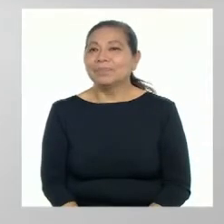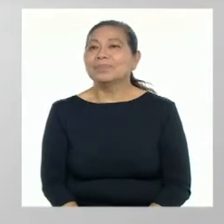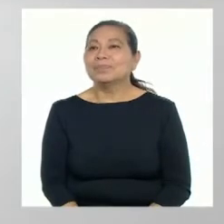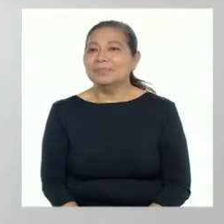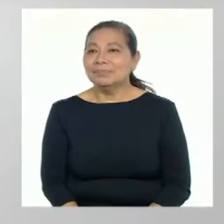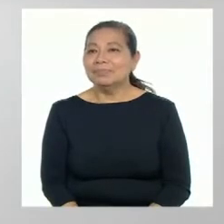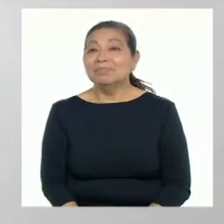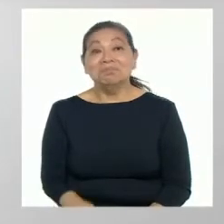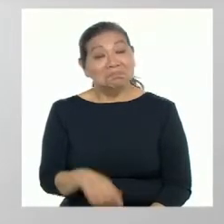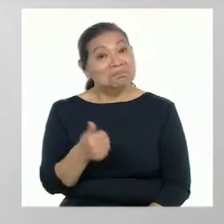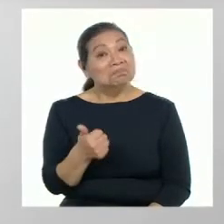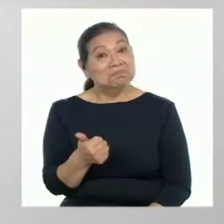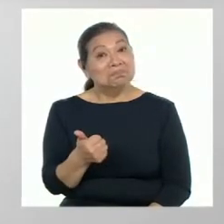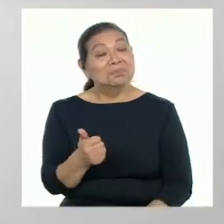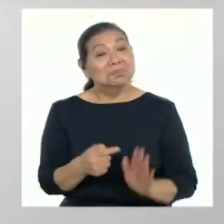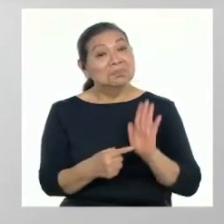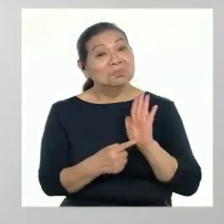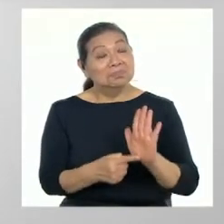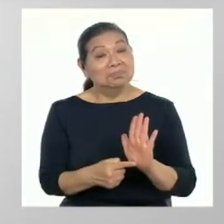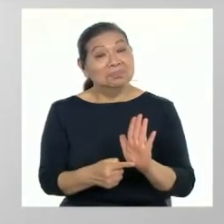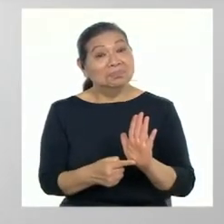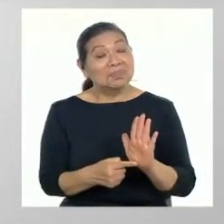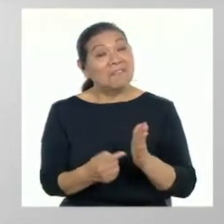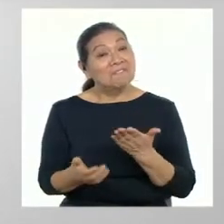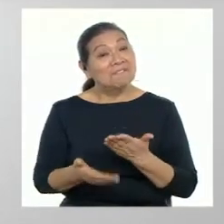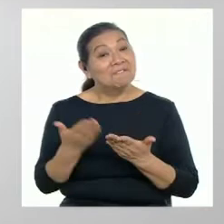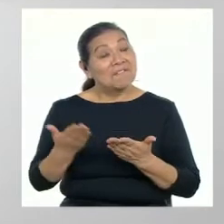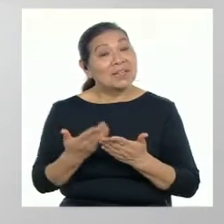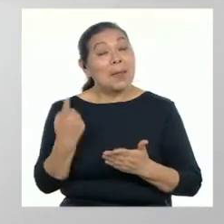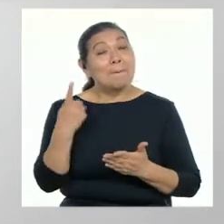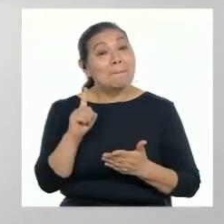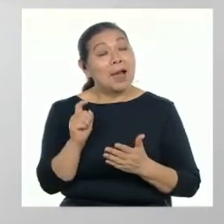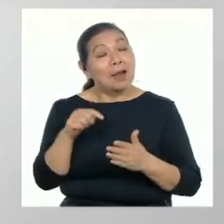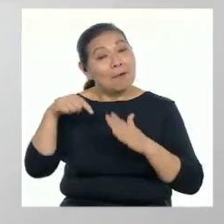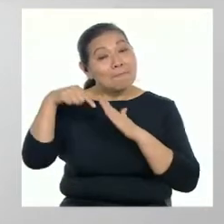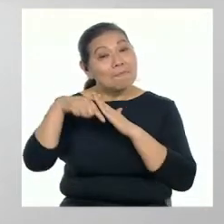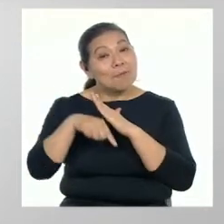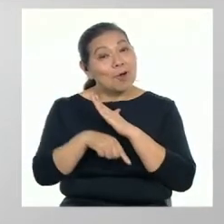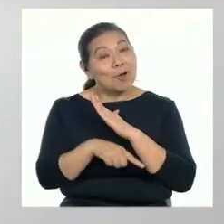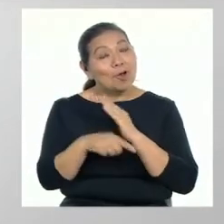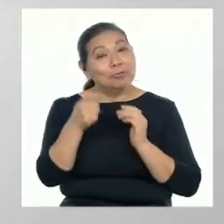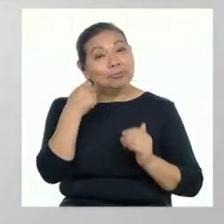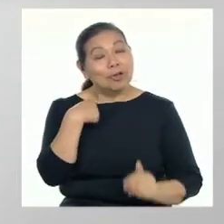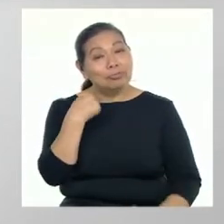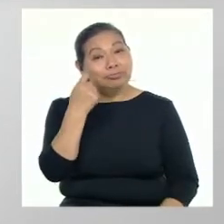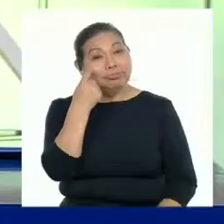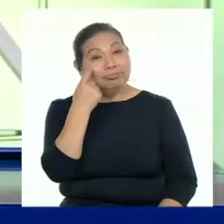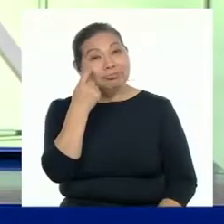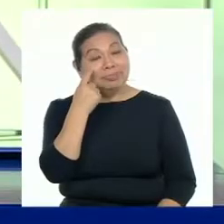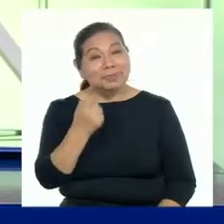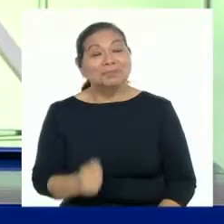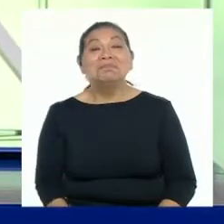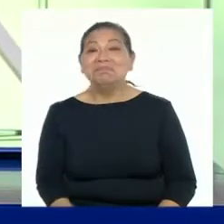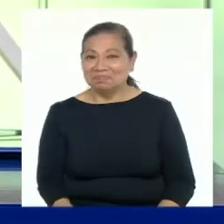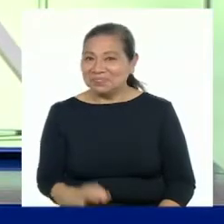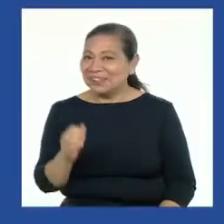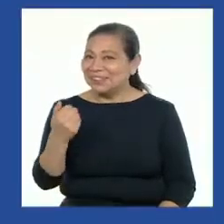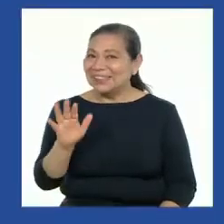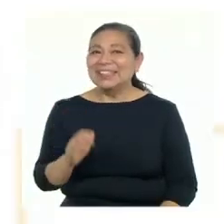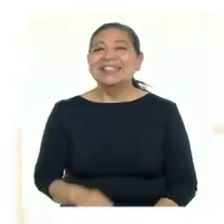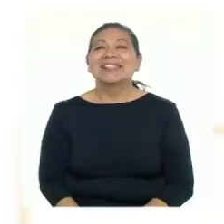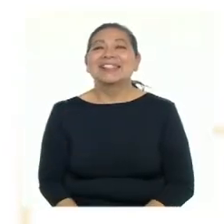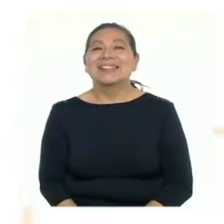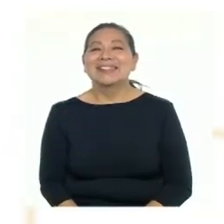¿Qué les parece si les muestro una herramienta sencilla para profundizar en el autoconocimiento? ¡Ya, profesora!